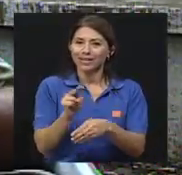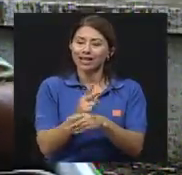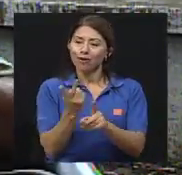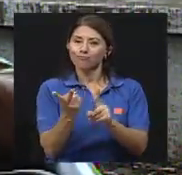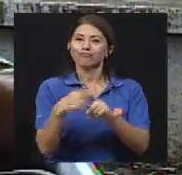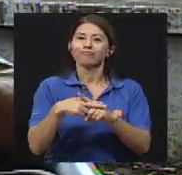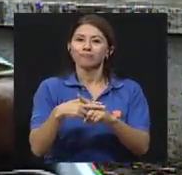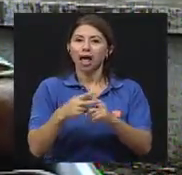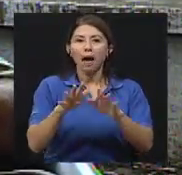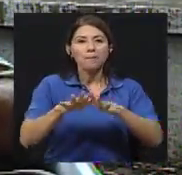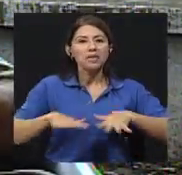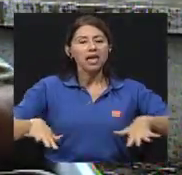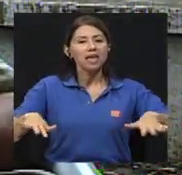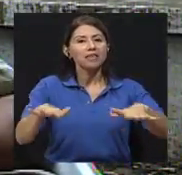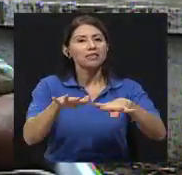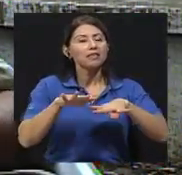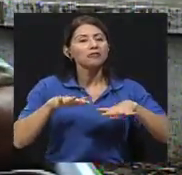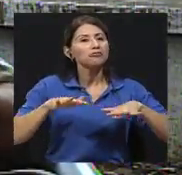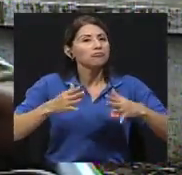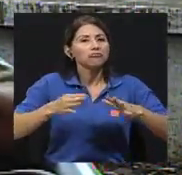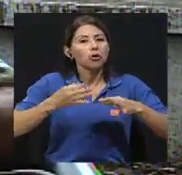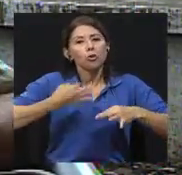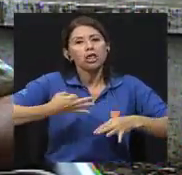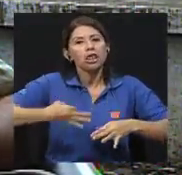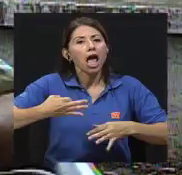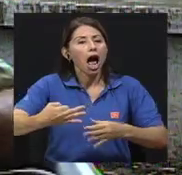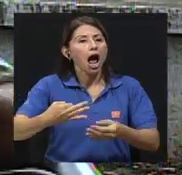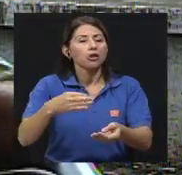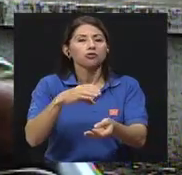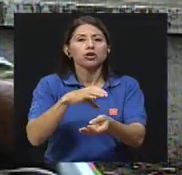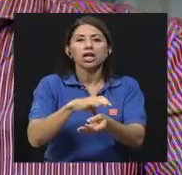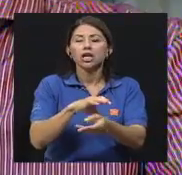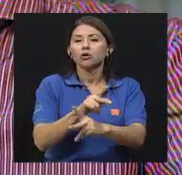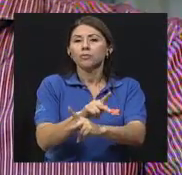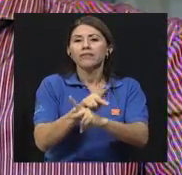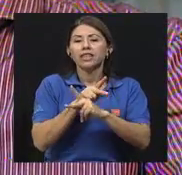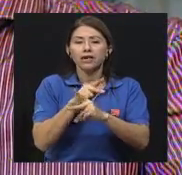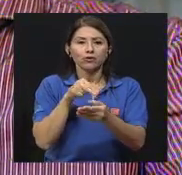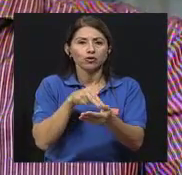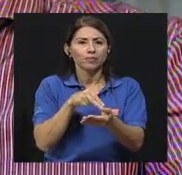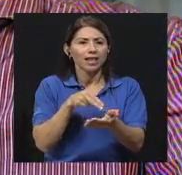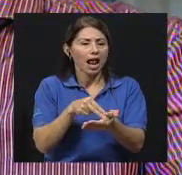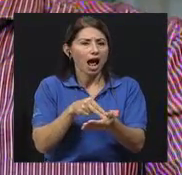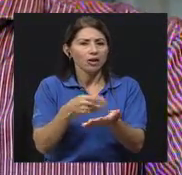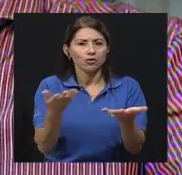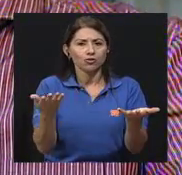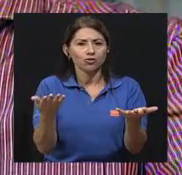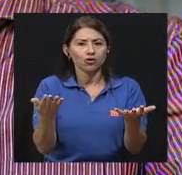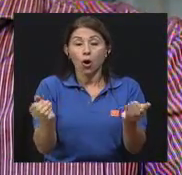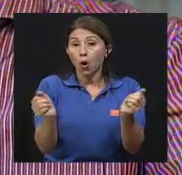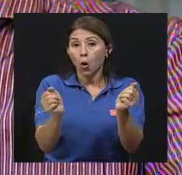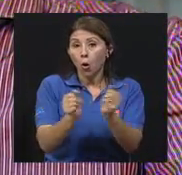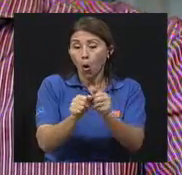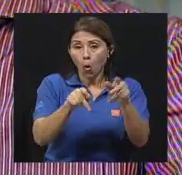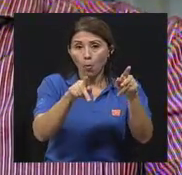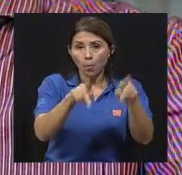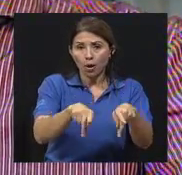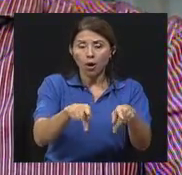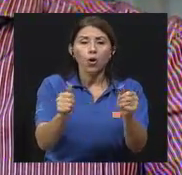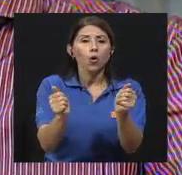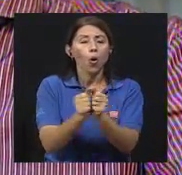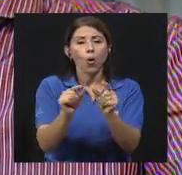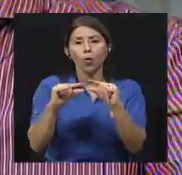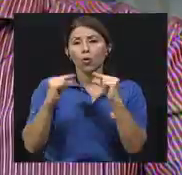cotidianos, en preventivos, hospitalarios, con pacientes o con grupo de